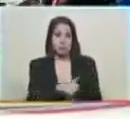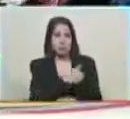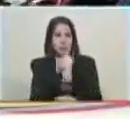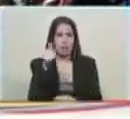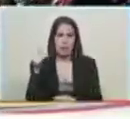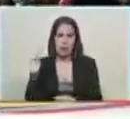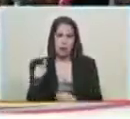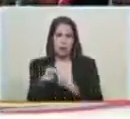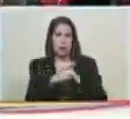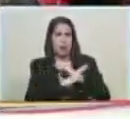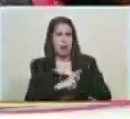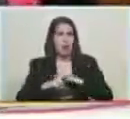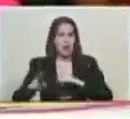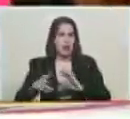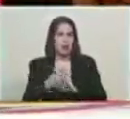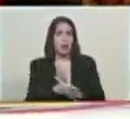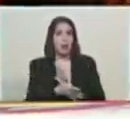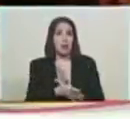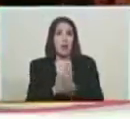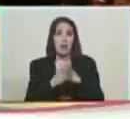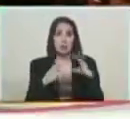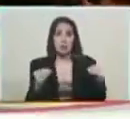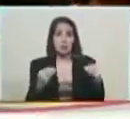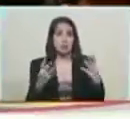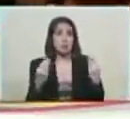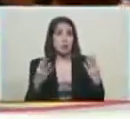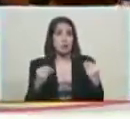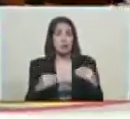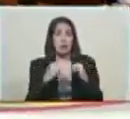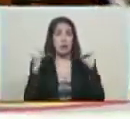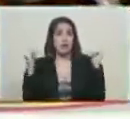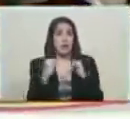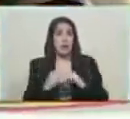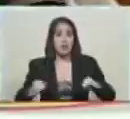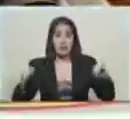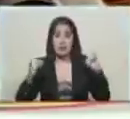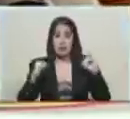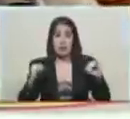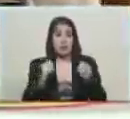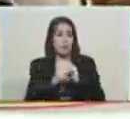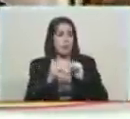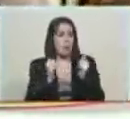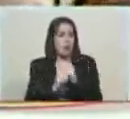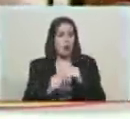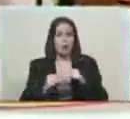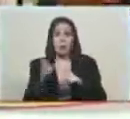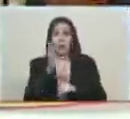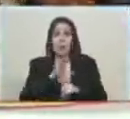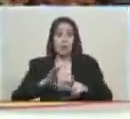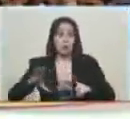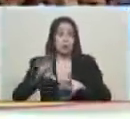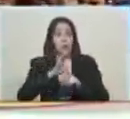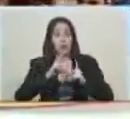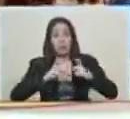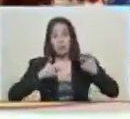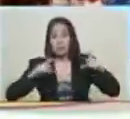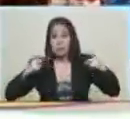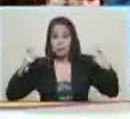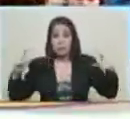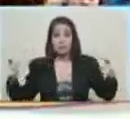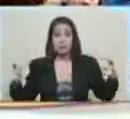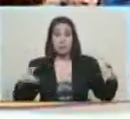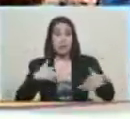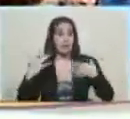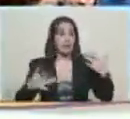regiones, para que en todos estos espacios tengamos mucha felicidad, mucho deporte, mucha cultura, mucha recreación.